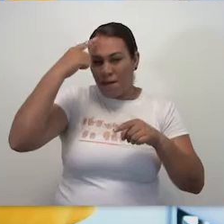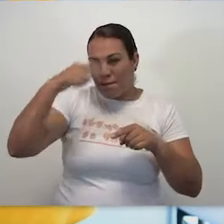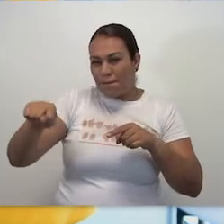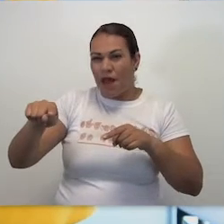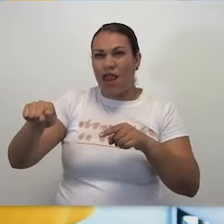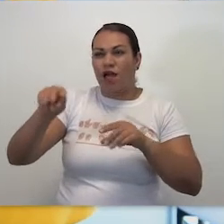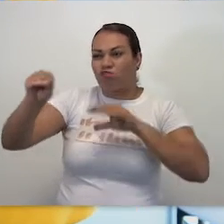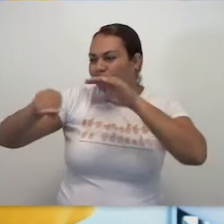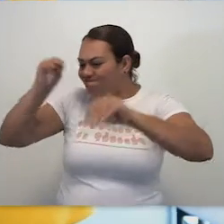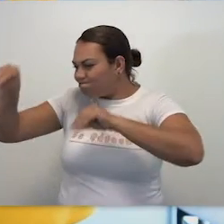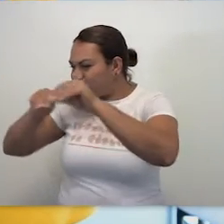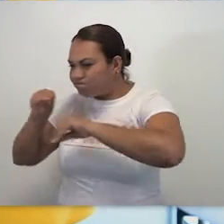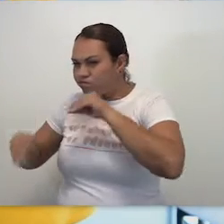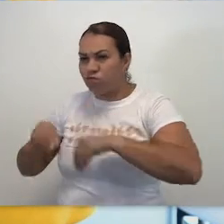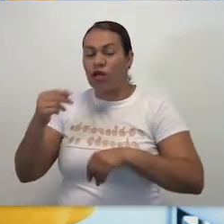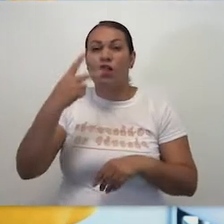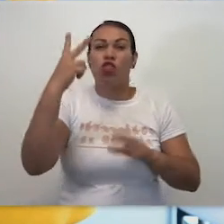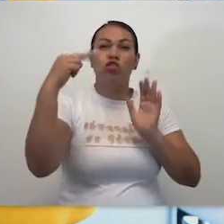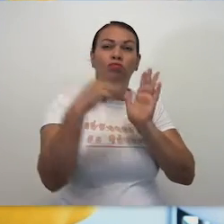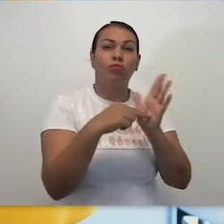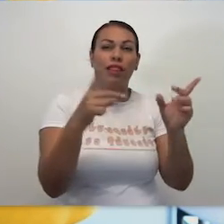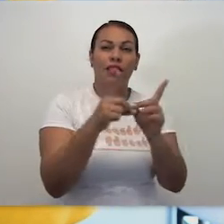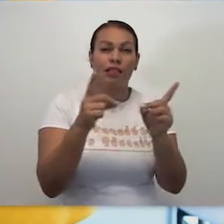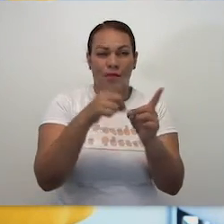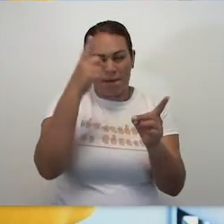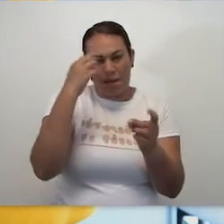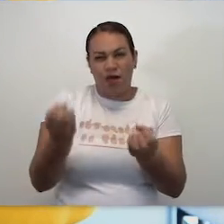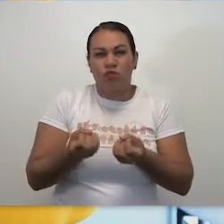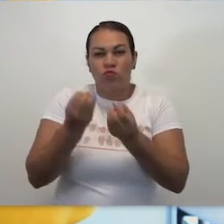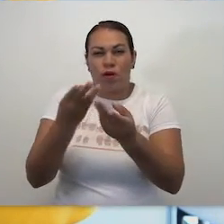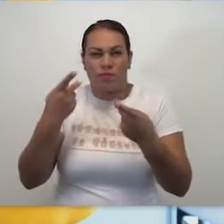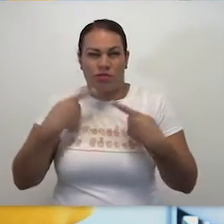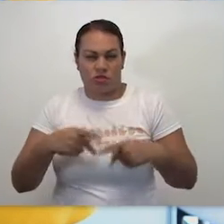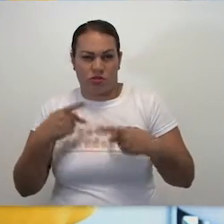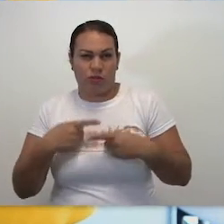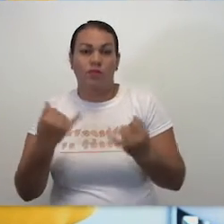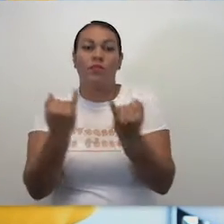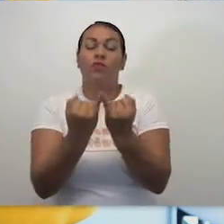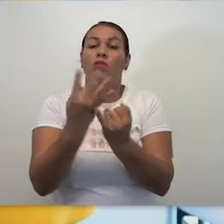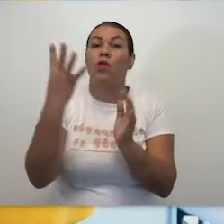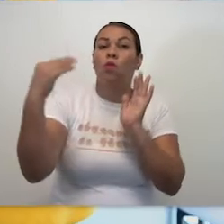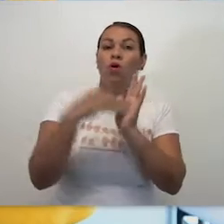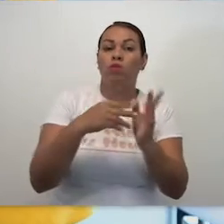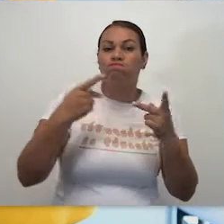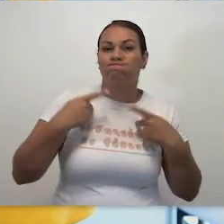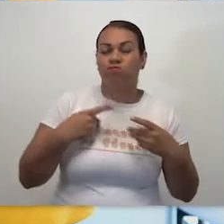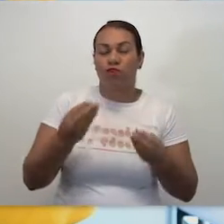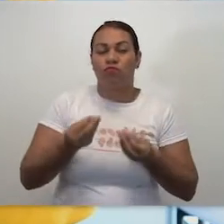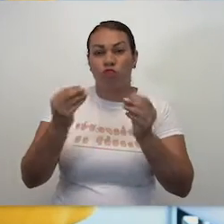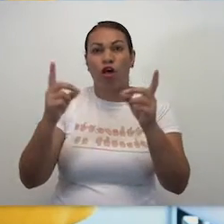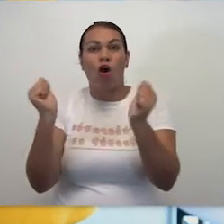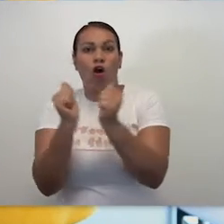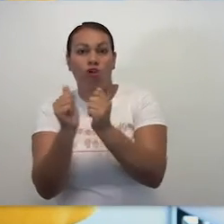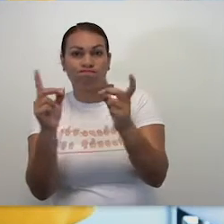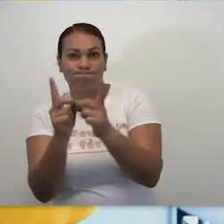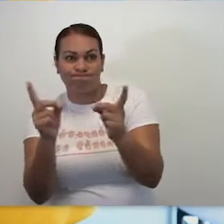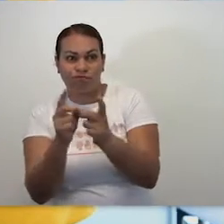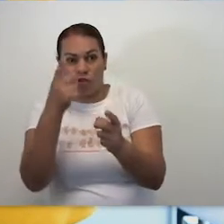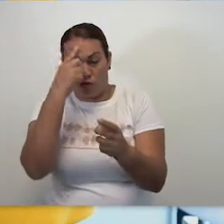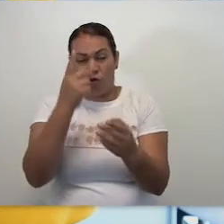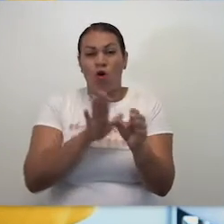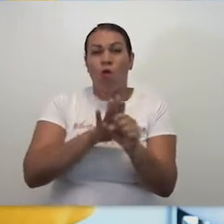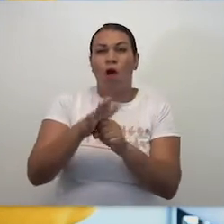centros de acopio, logrando recaudar y entregar 2 mil despensas. Atendimos a 4 mil familias con despensas